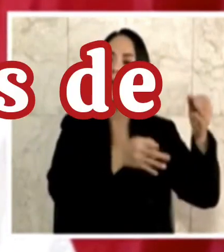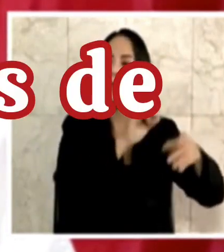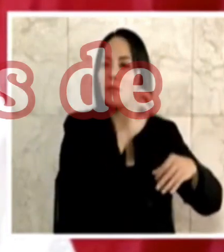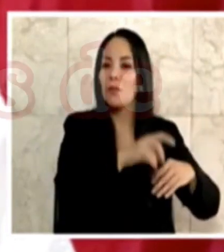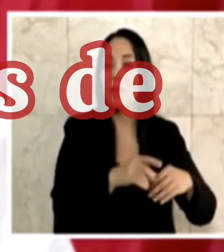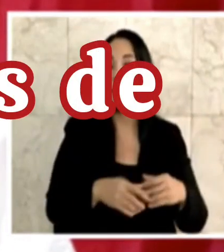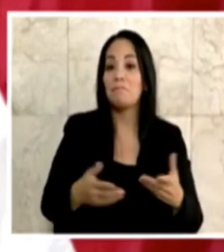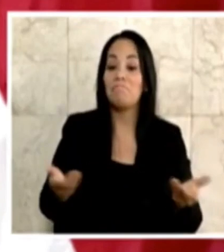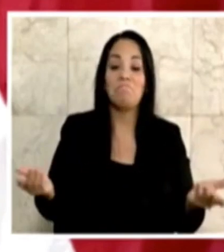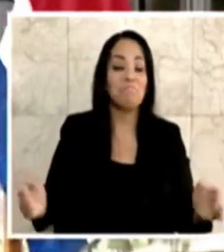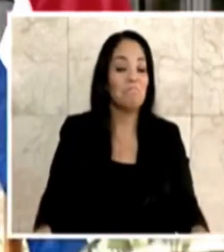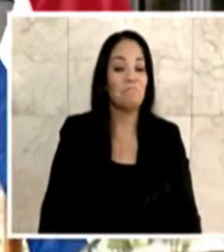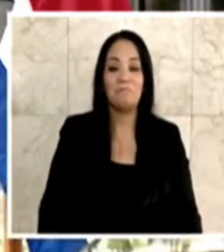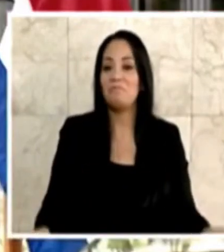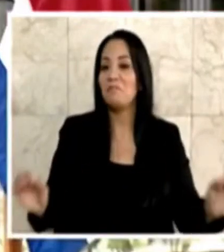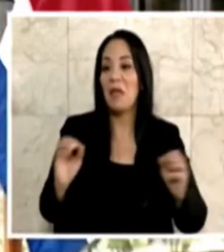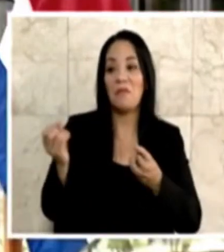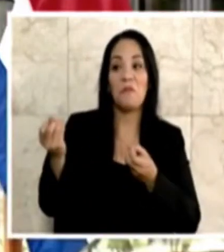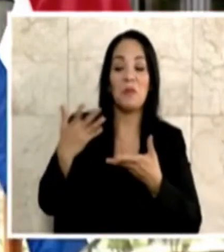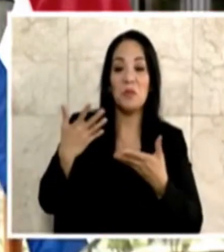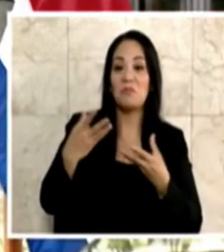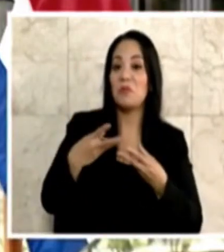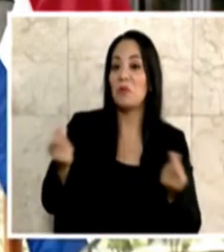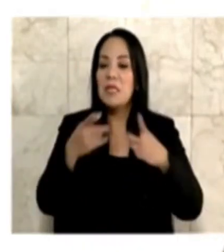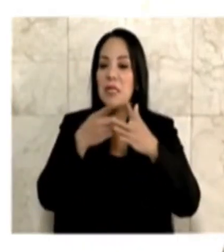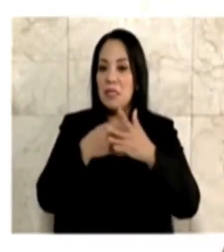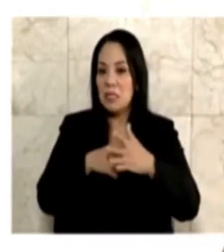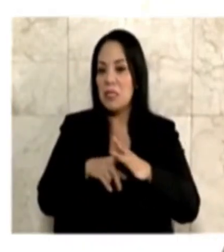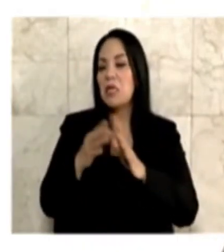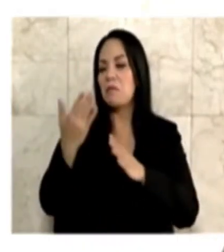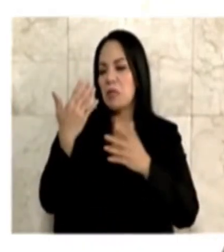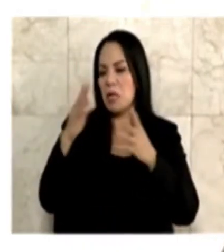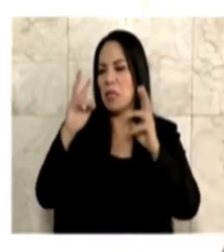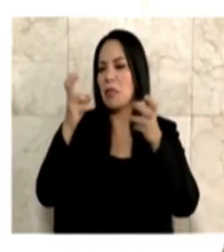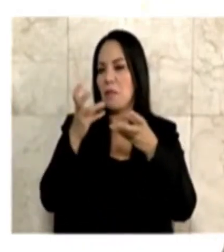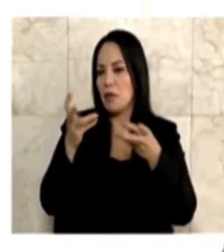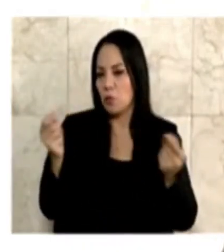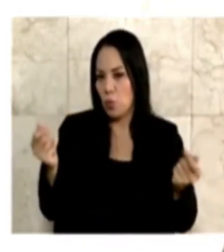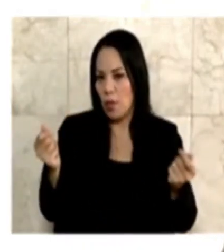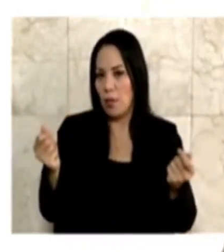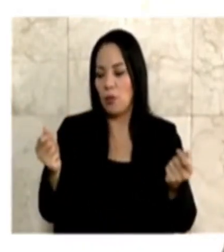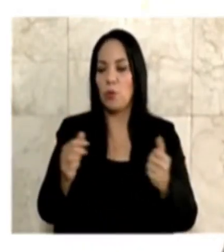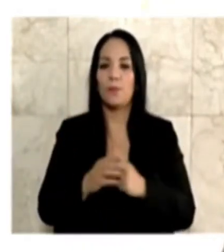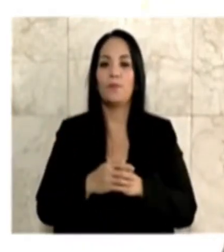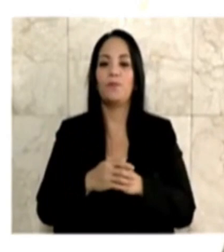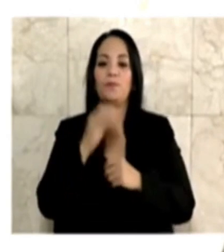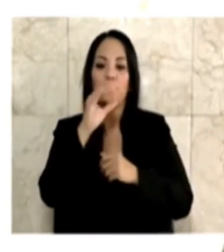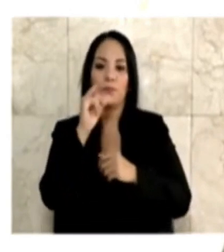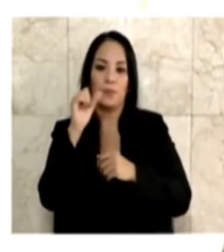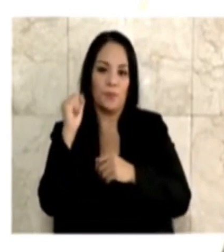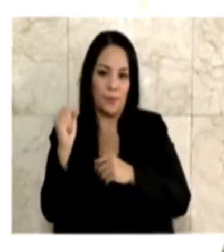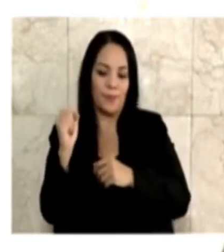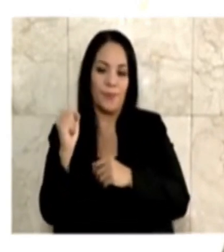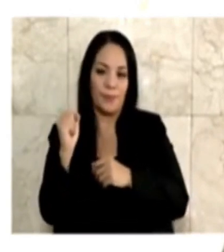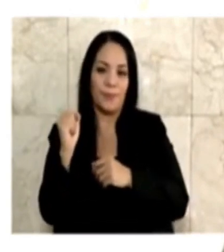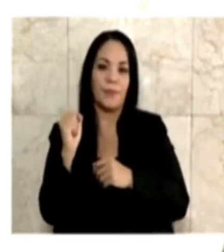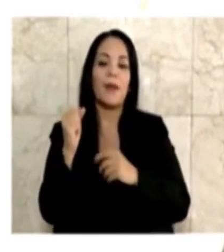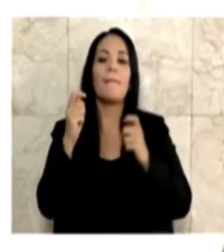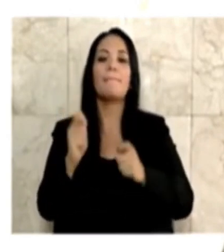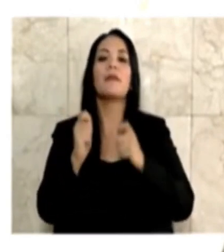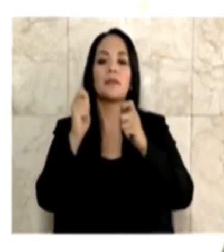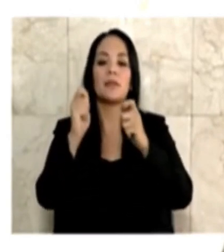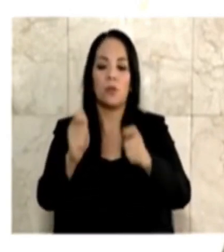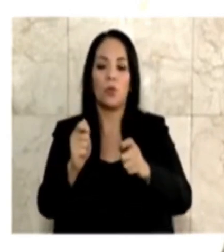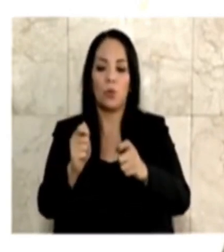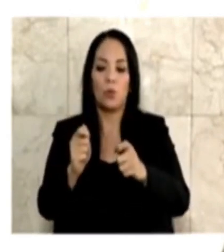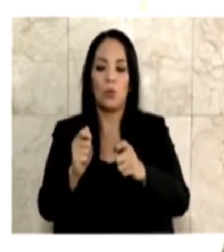No tengo información de si me lo han resuelto, presidente. Recurrimos, incluso la Caja Costarricense del Seguro Social presentó